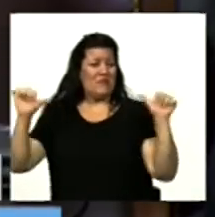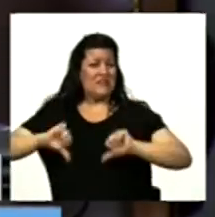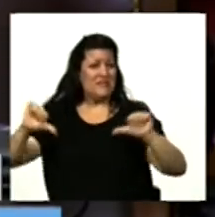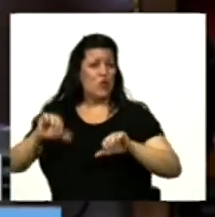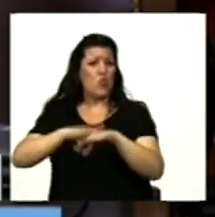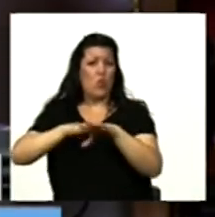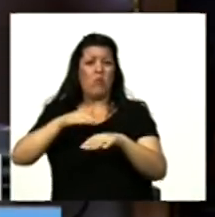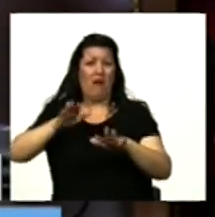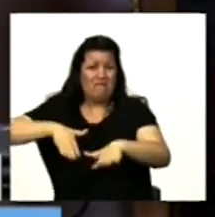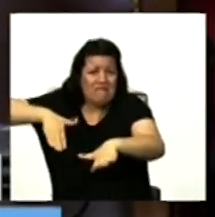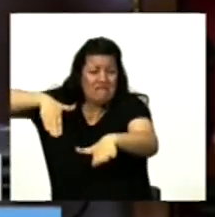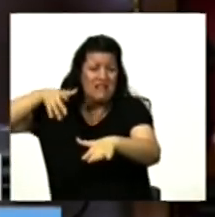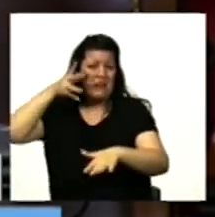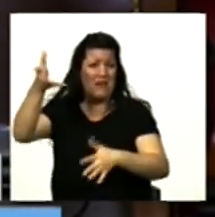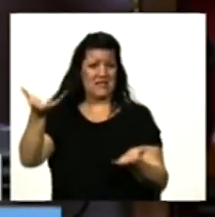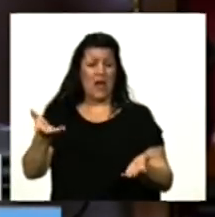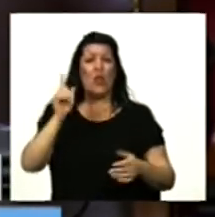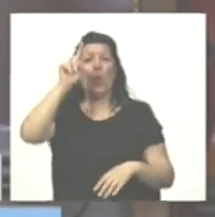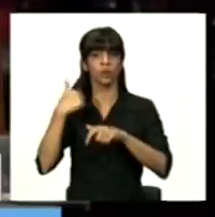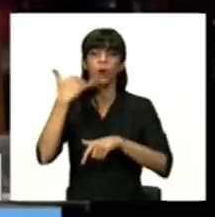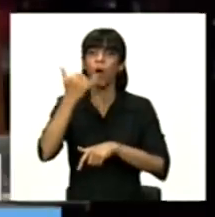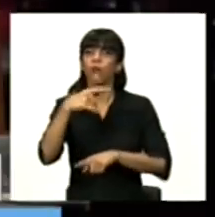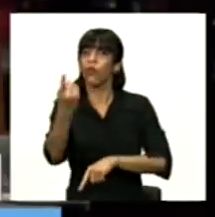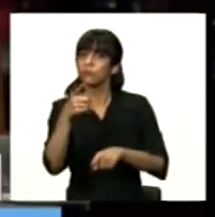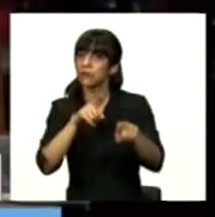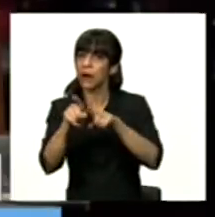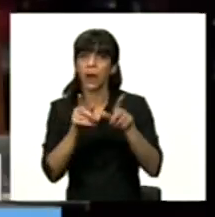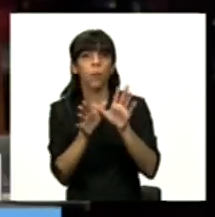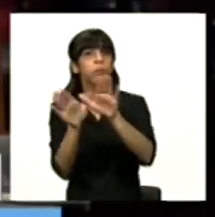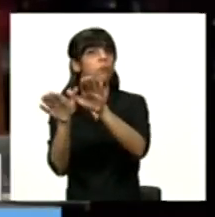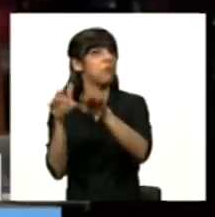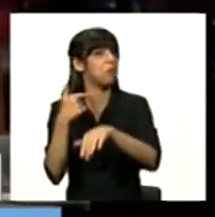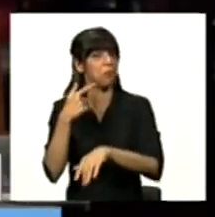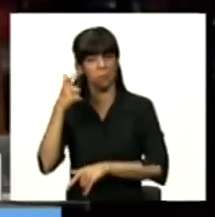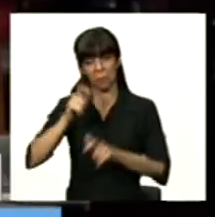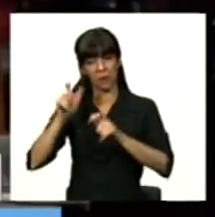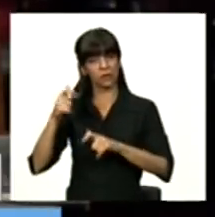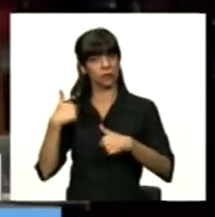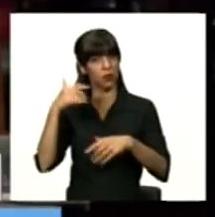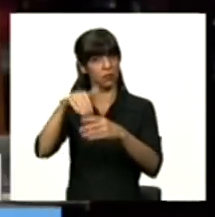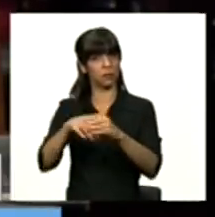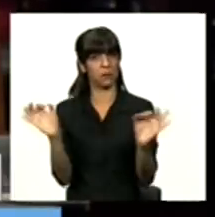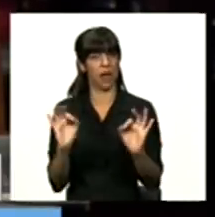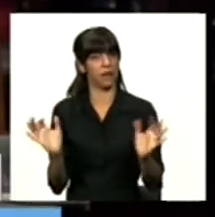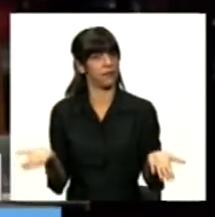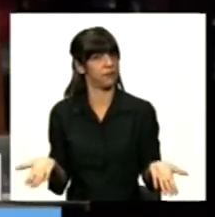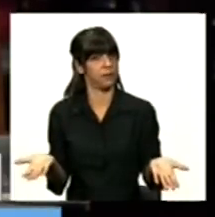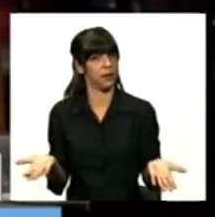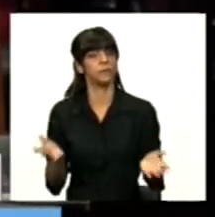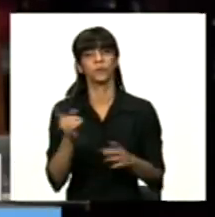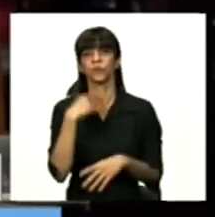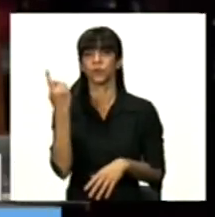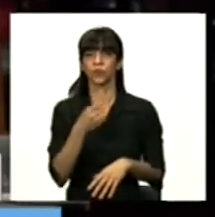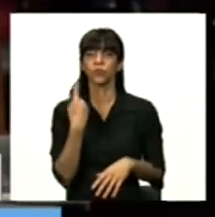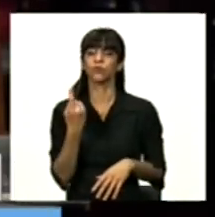muchos de ellos con secuelas crónicas. No se está votando ahora la prohibición de la